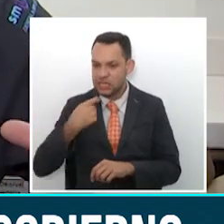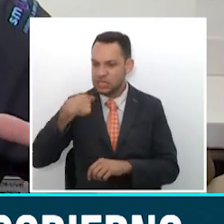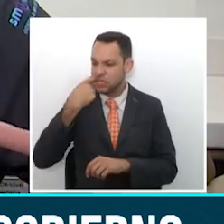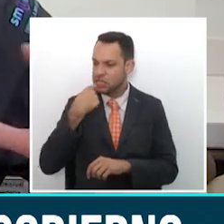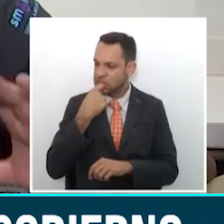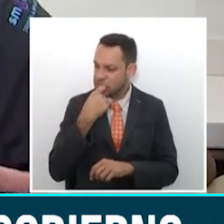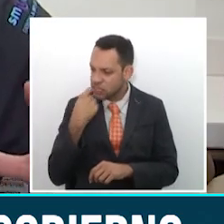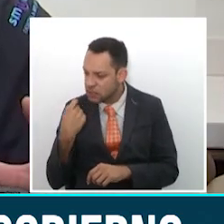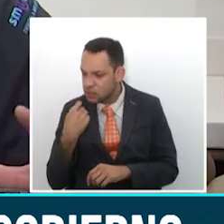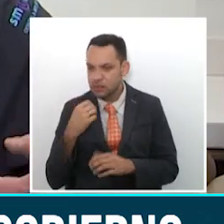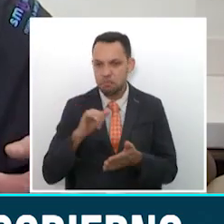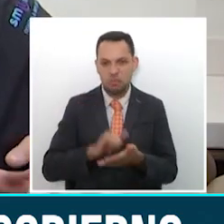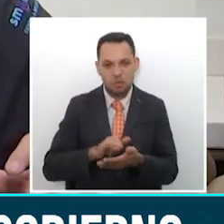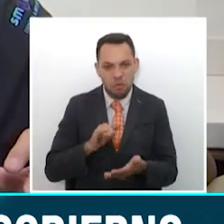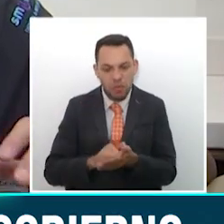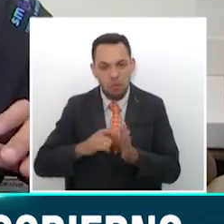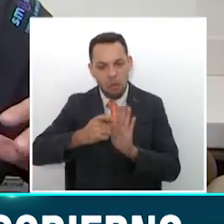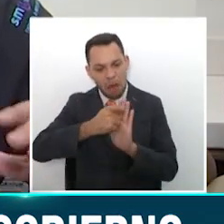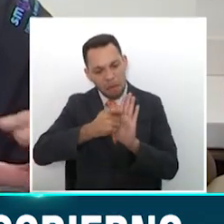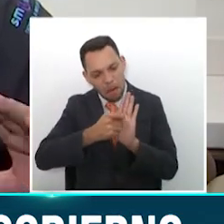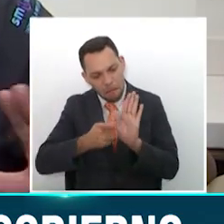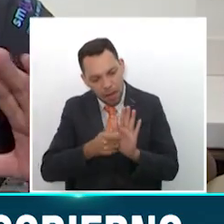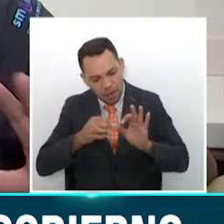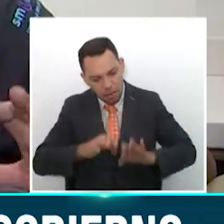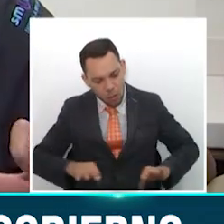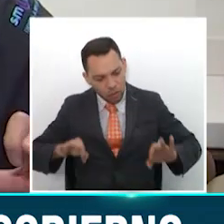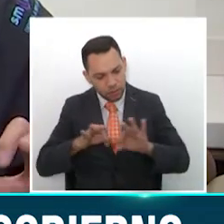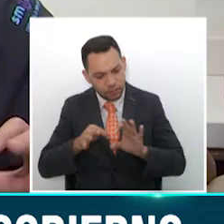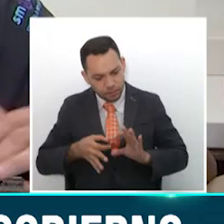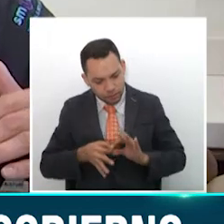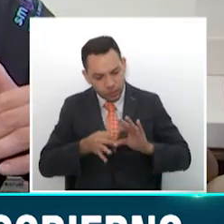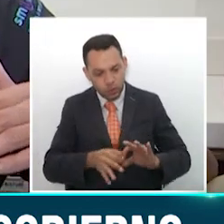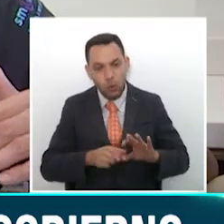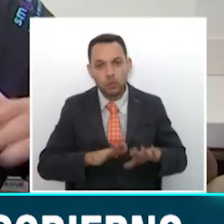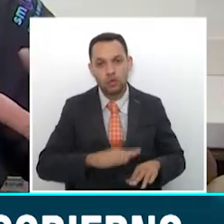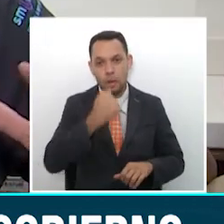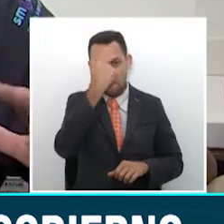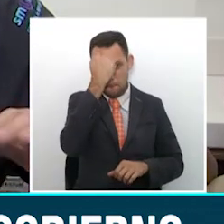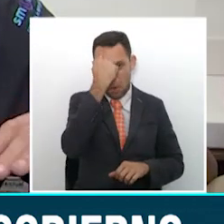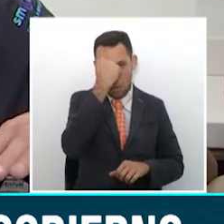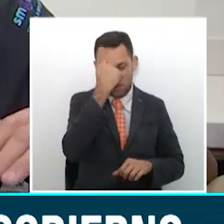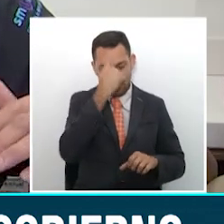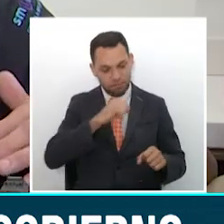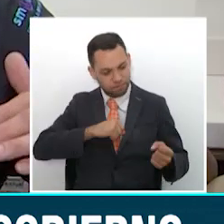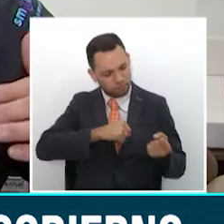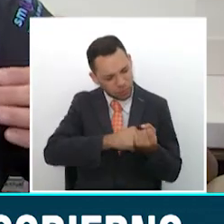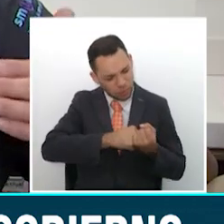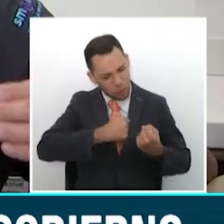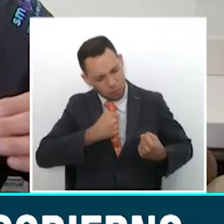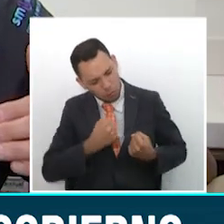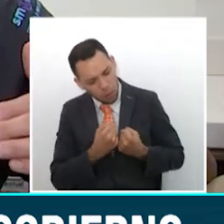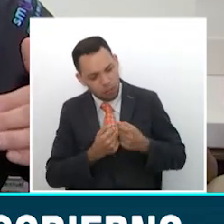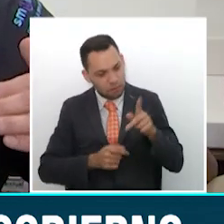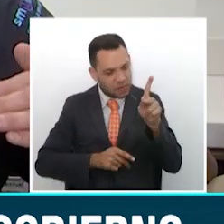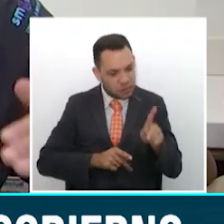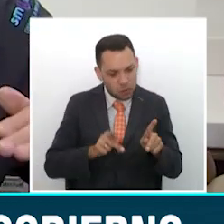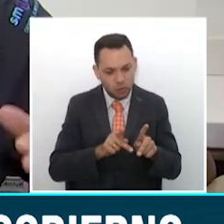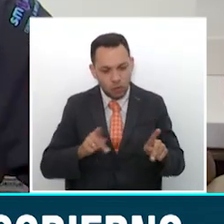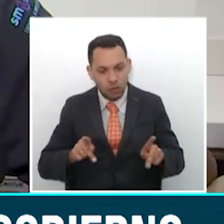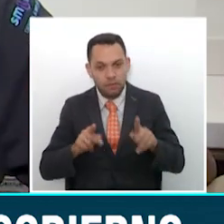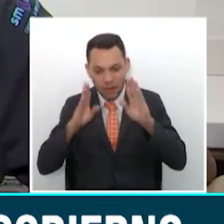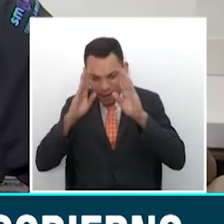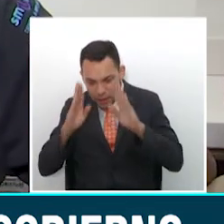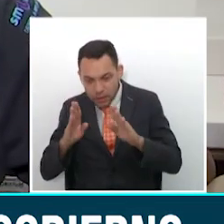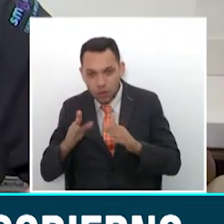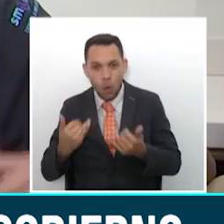es volver a nuestros principios como si nos estuviera viendo un profesor y simplemente tratar a los pacientes. Obviamente en este momento solo